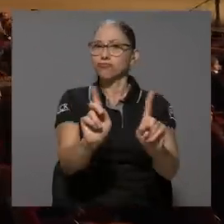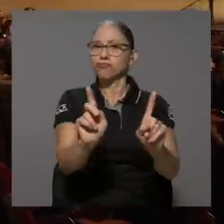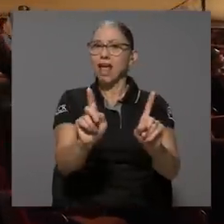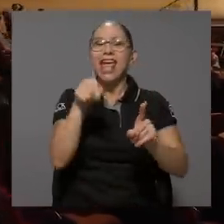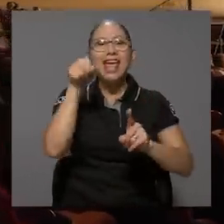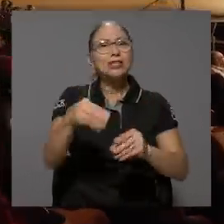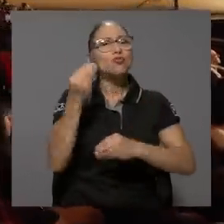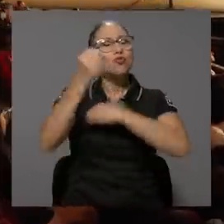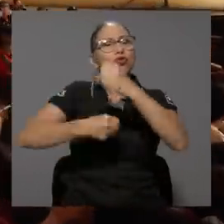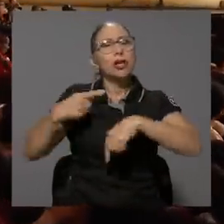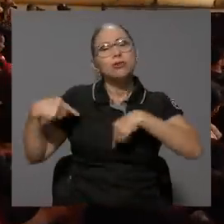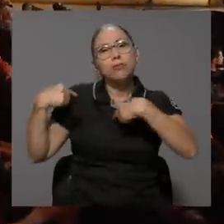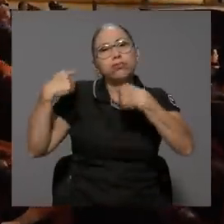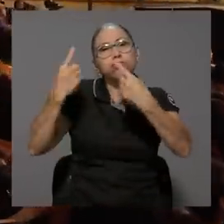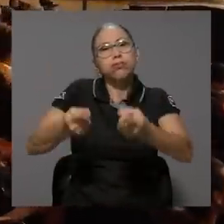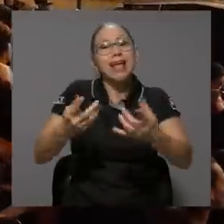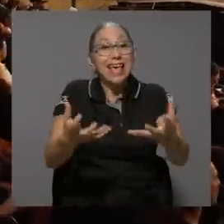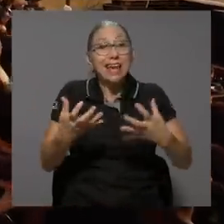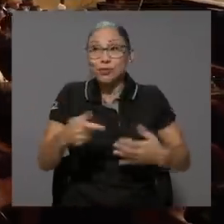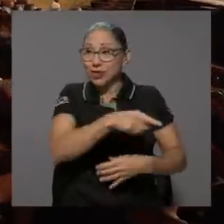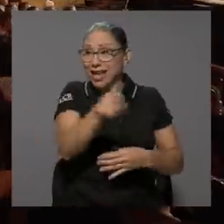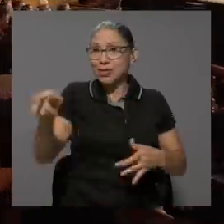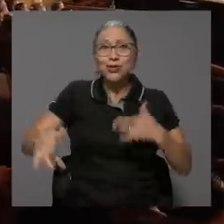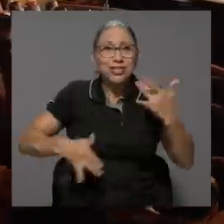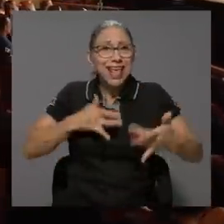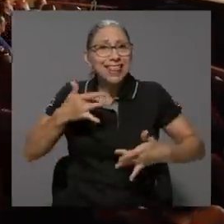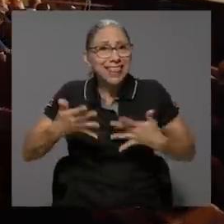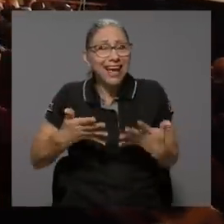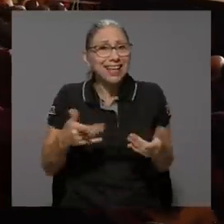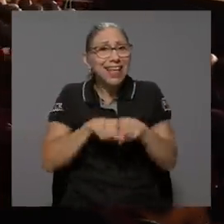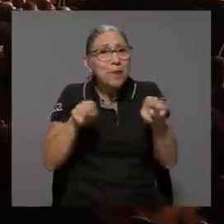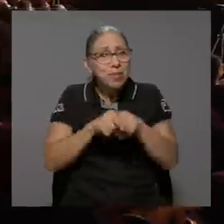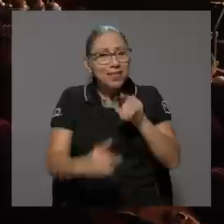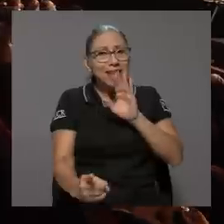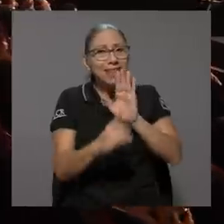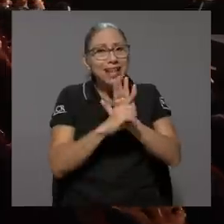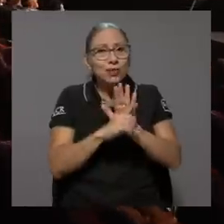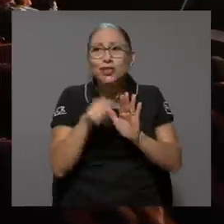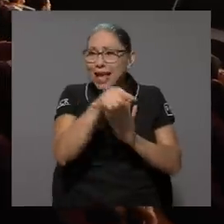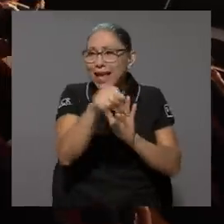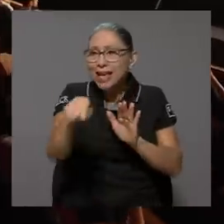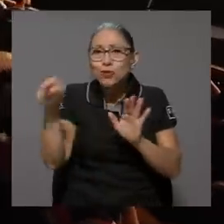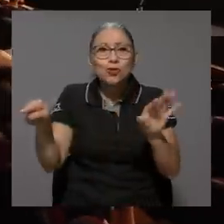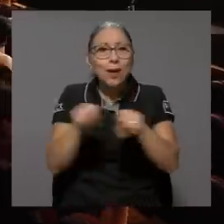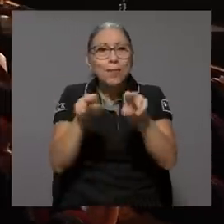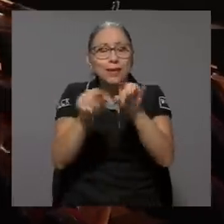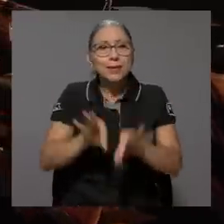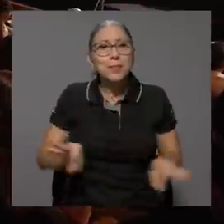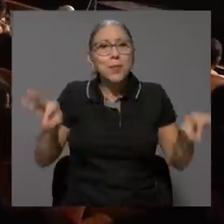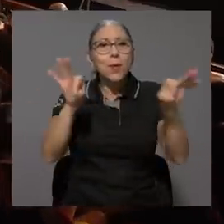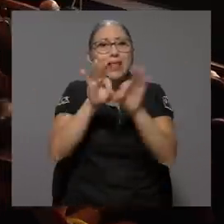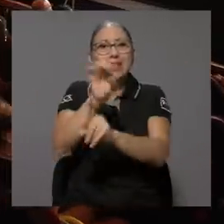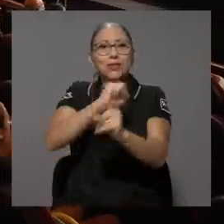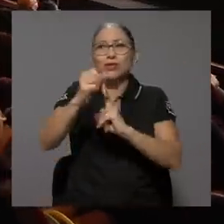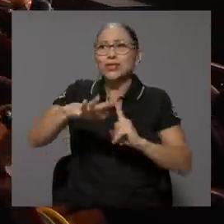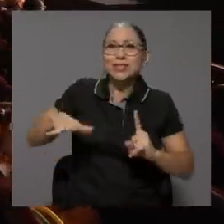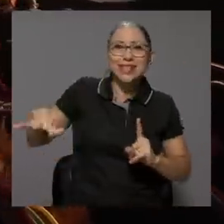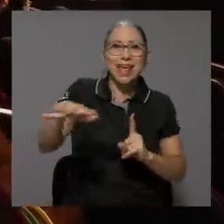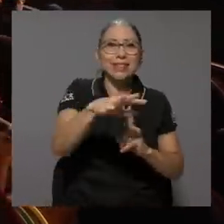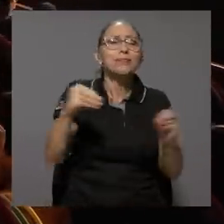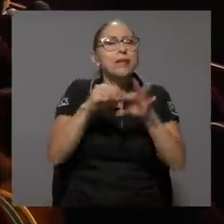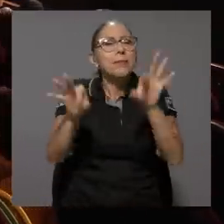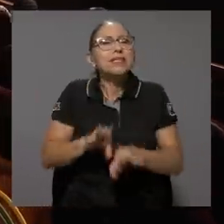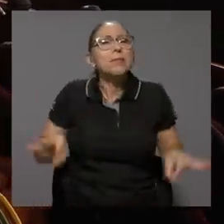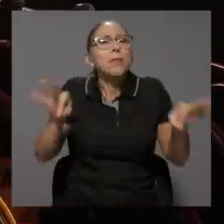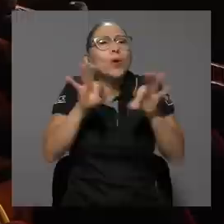muchos años y queremos que ellos sientan que también tienen derechos, queremos que ellos también son importantes para nuestra sociedad, pero lo